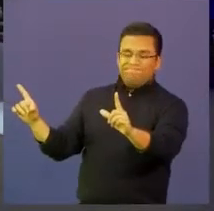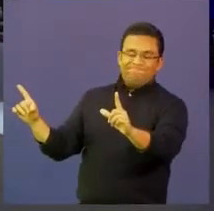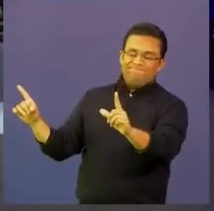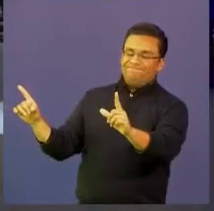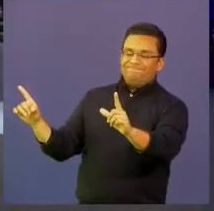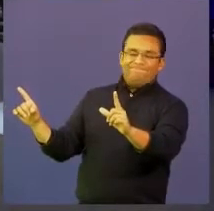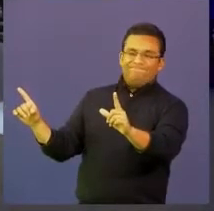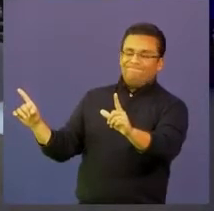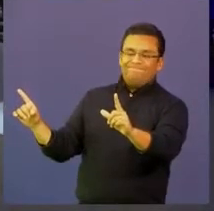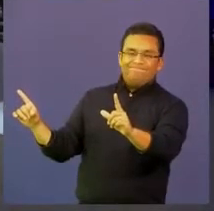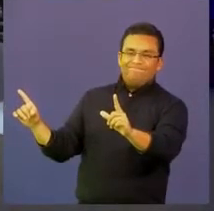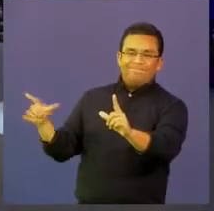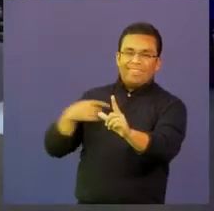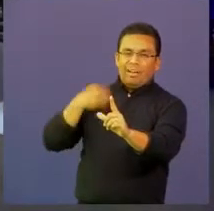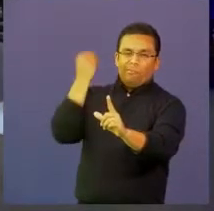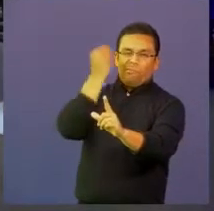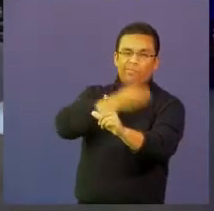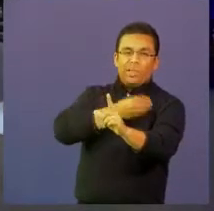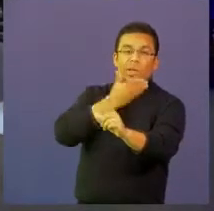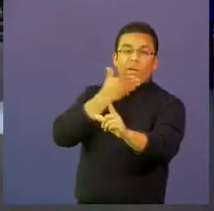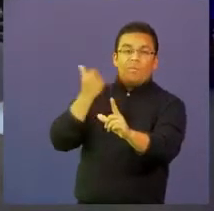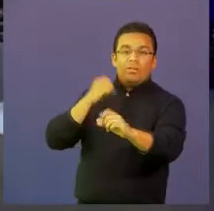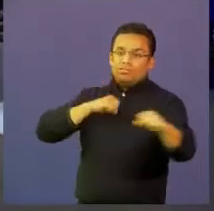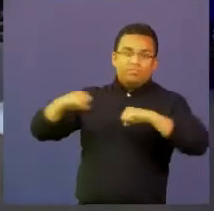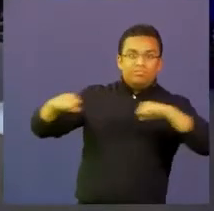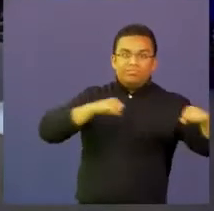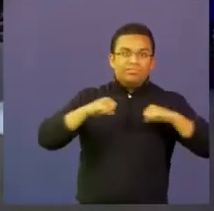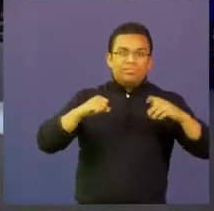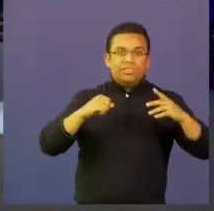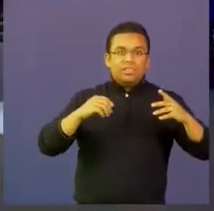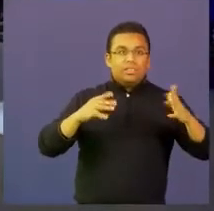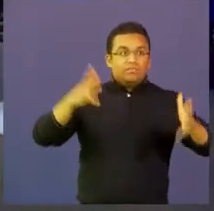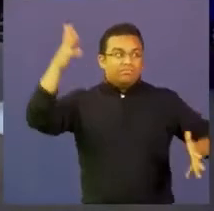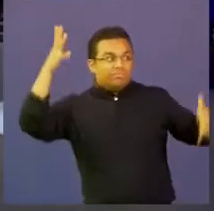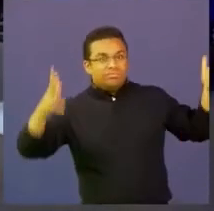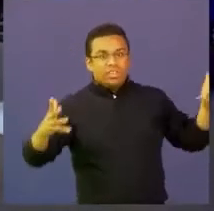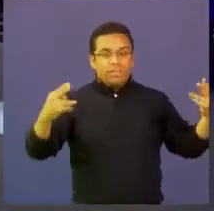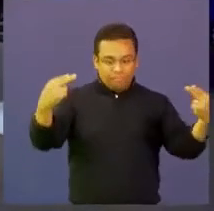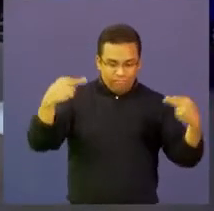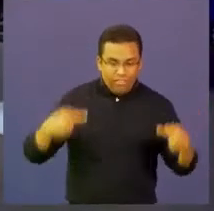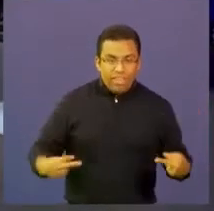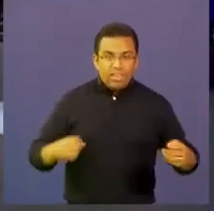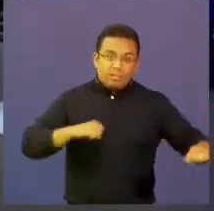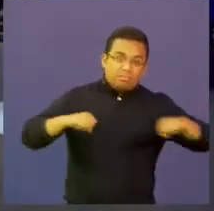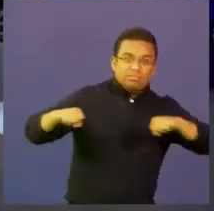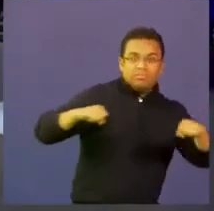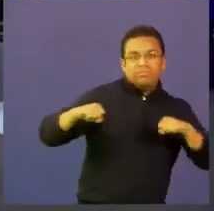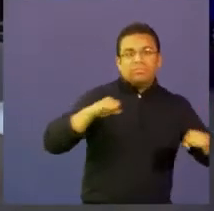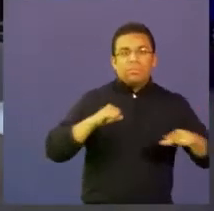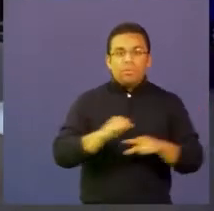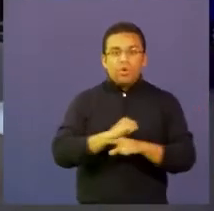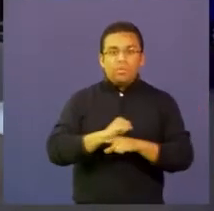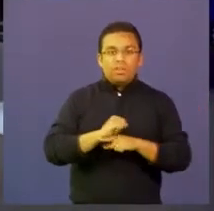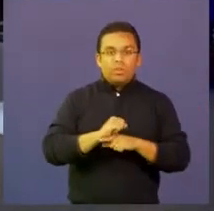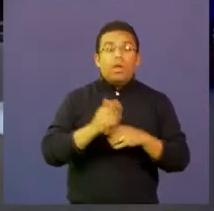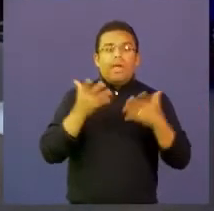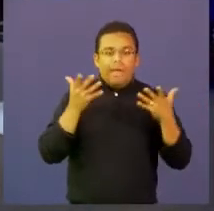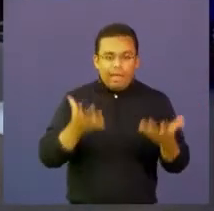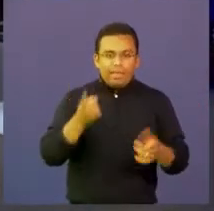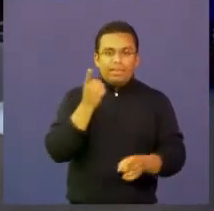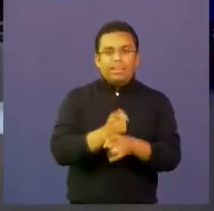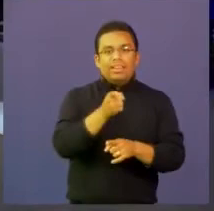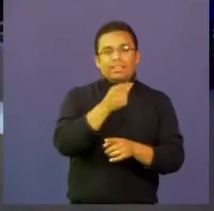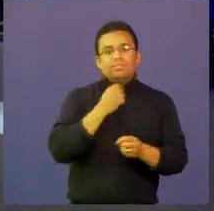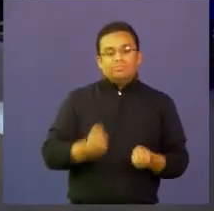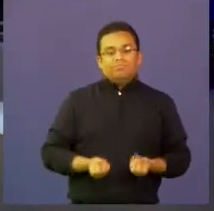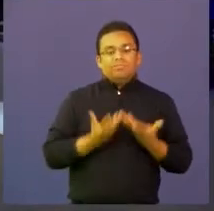buscando es el movimiento los sensores el kinet todos estos movimientos y estas experiencias que genera el arte la cultura es lo